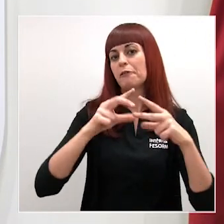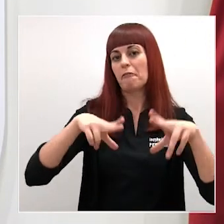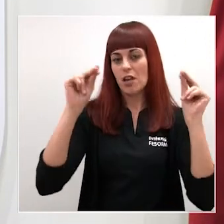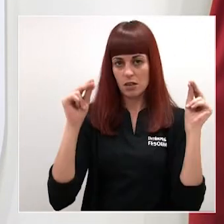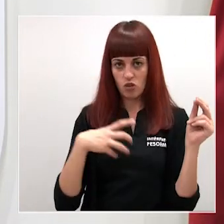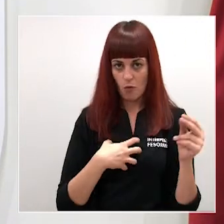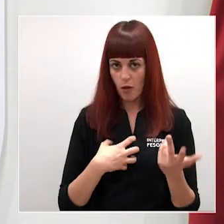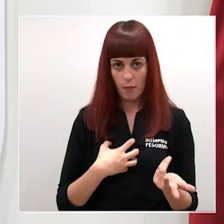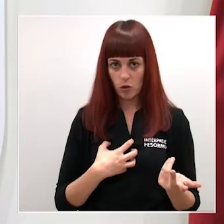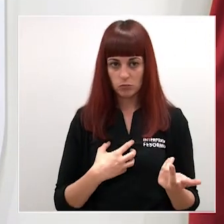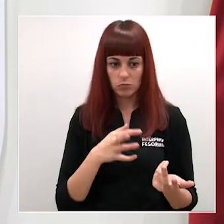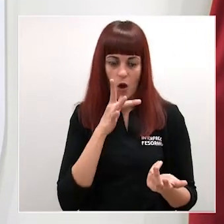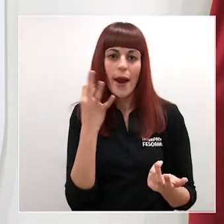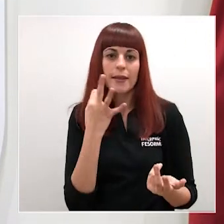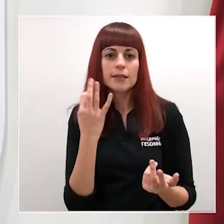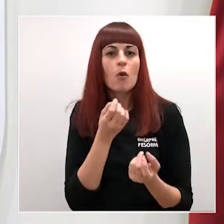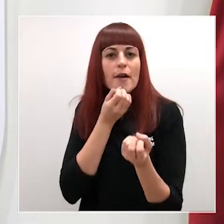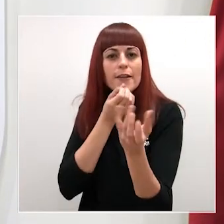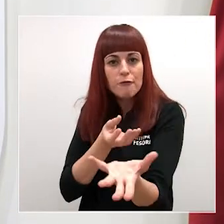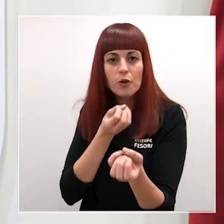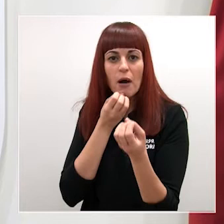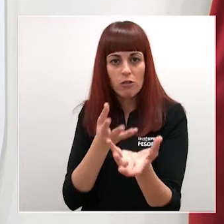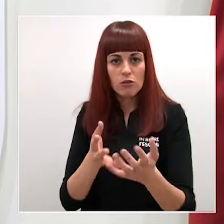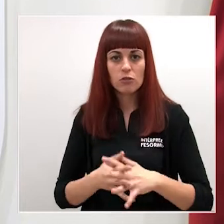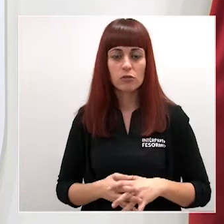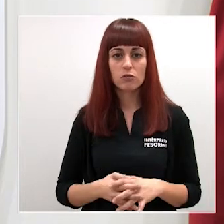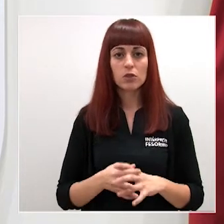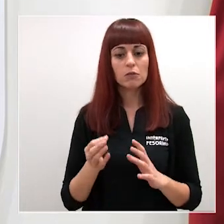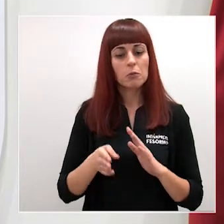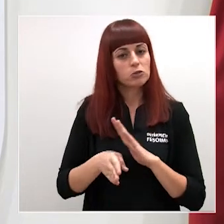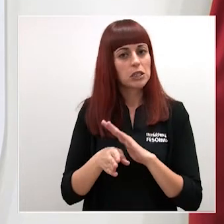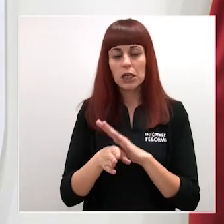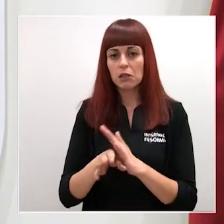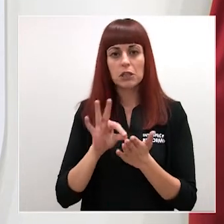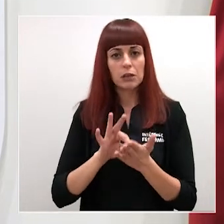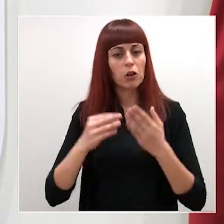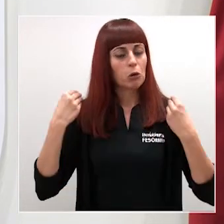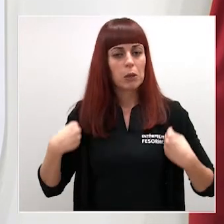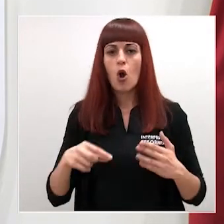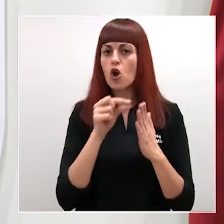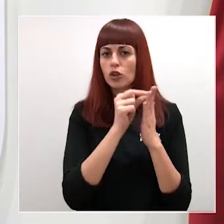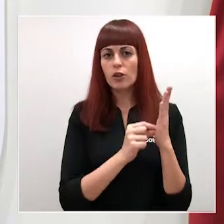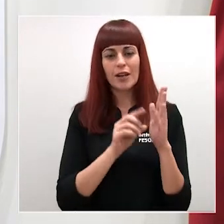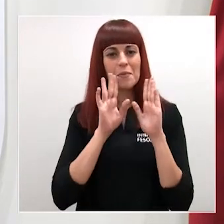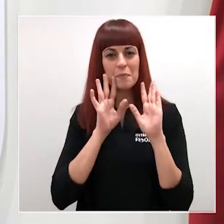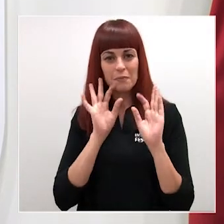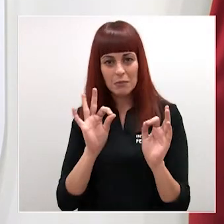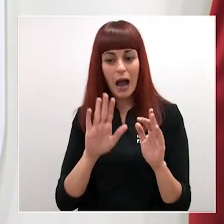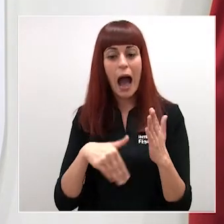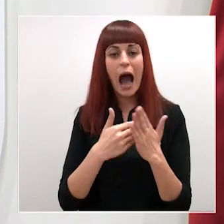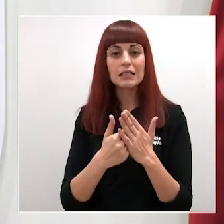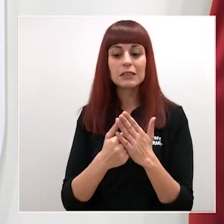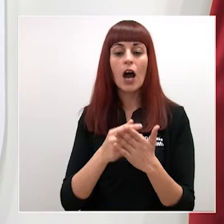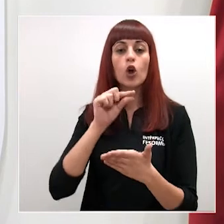de dar este tipo de información y se va a seguir prestando en las mismas condiciones hasta que haya un nuevo